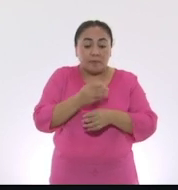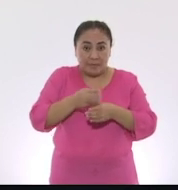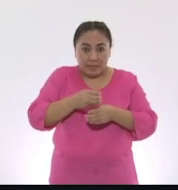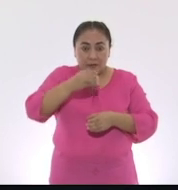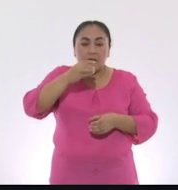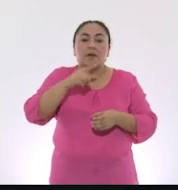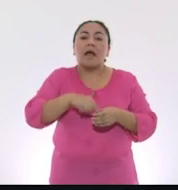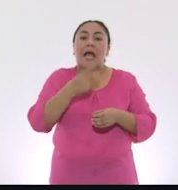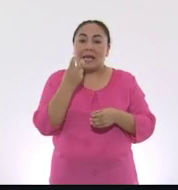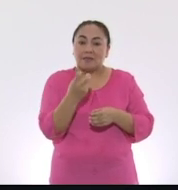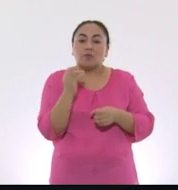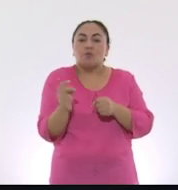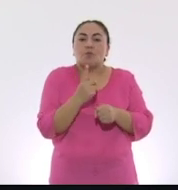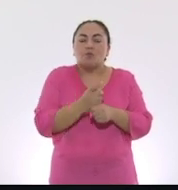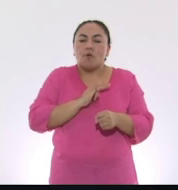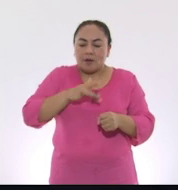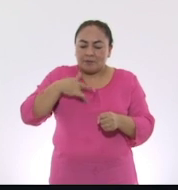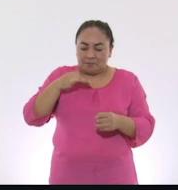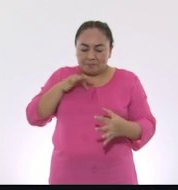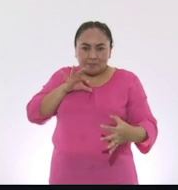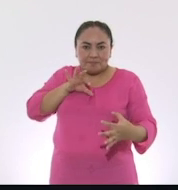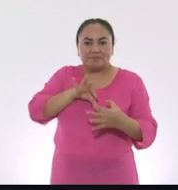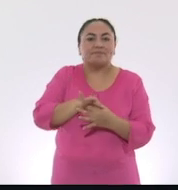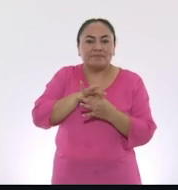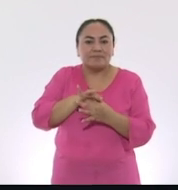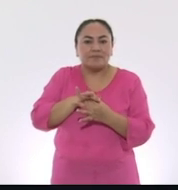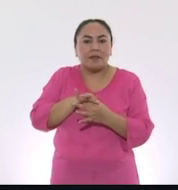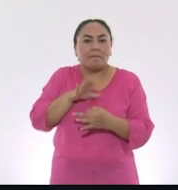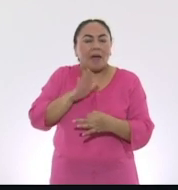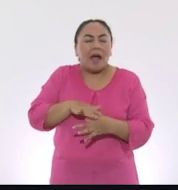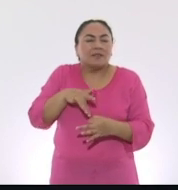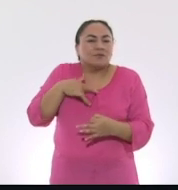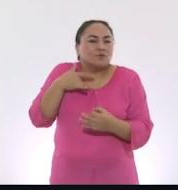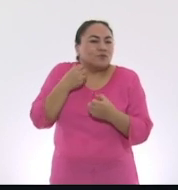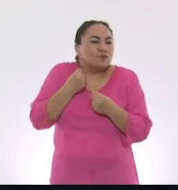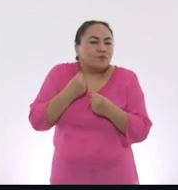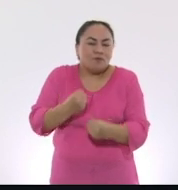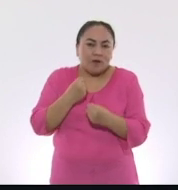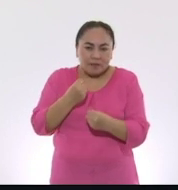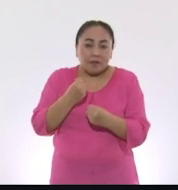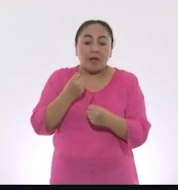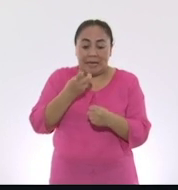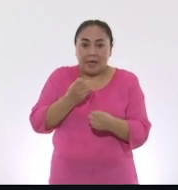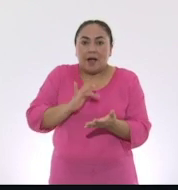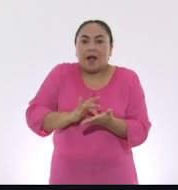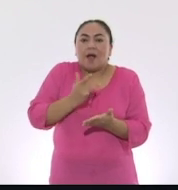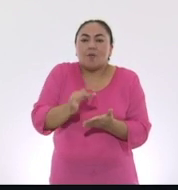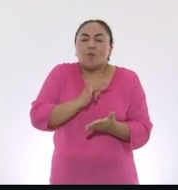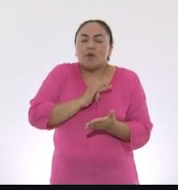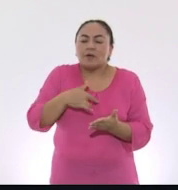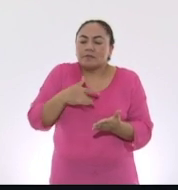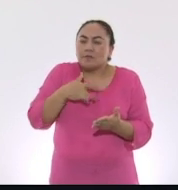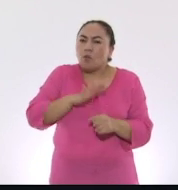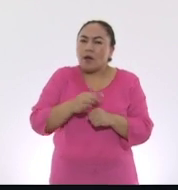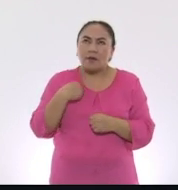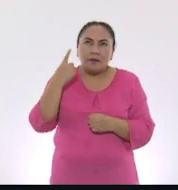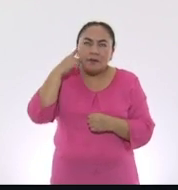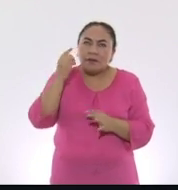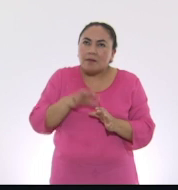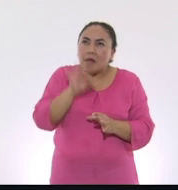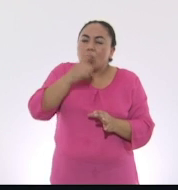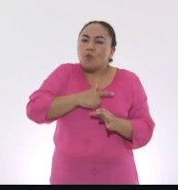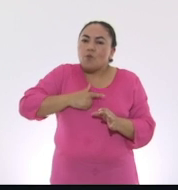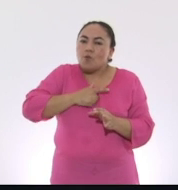al músico la oportunidad de conectarse con el instrumento de una manera más profunda, ya que le permite elegir qué tipo de sonido quiere